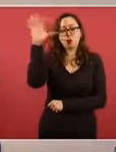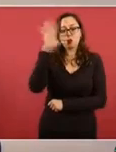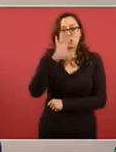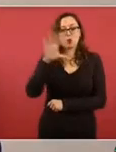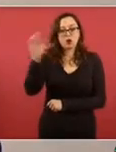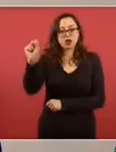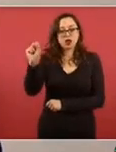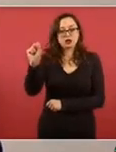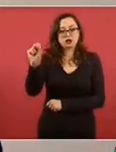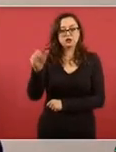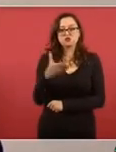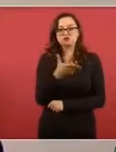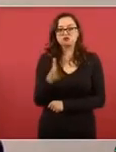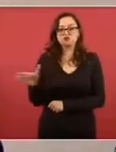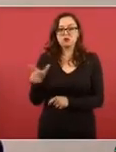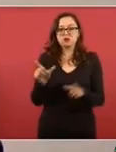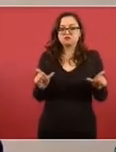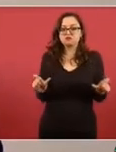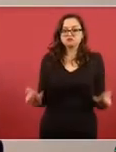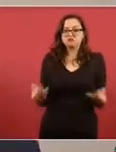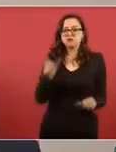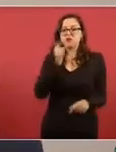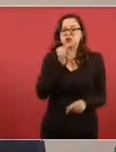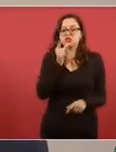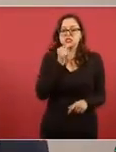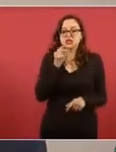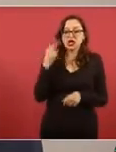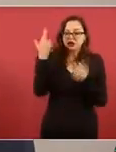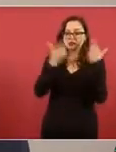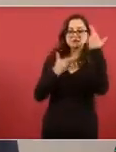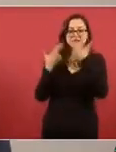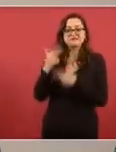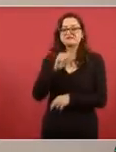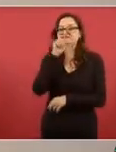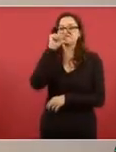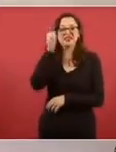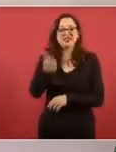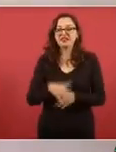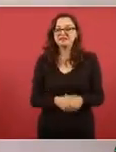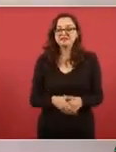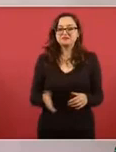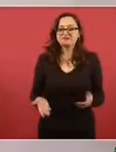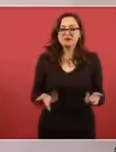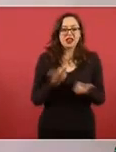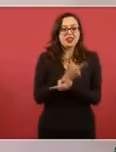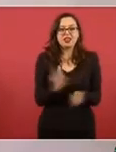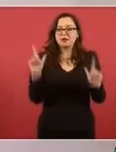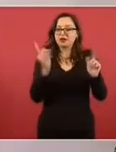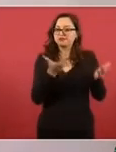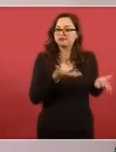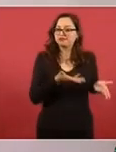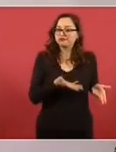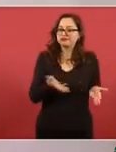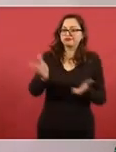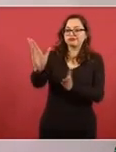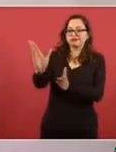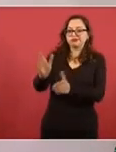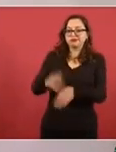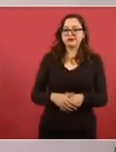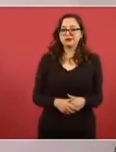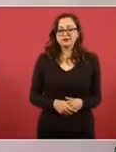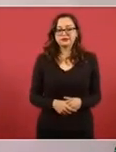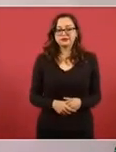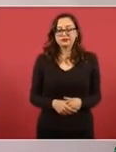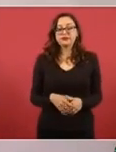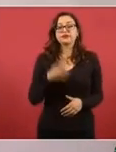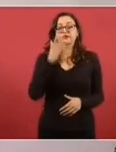indica que se establecieron por lo menos 16 retenes en el perímetro de Iguala, en